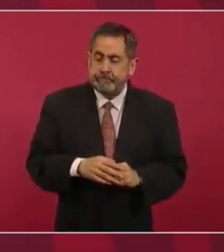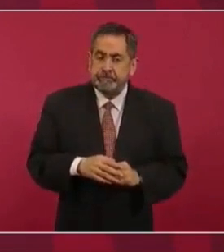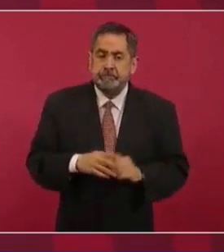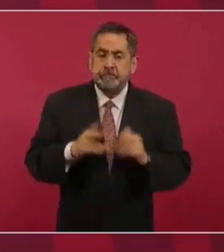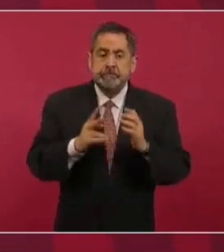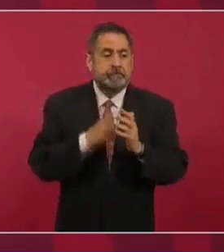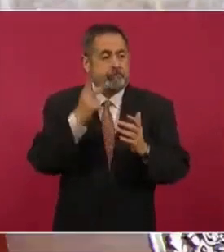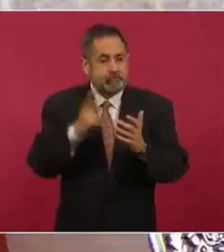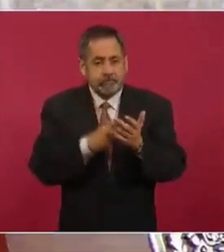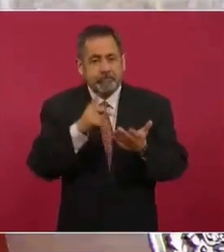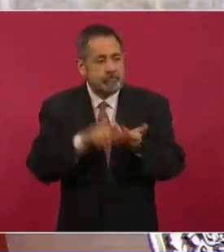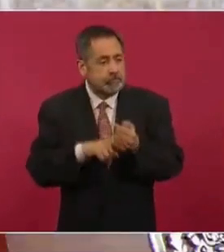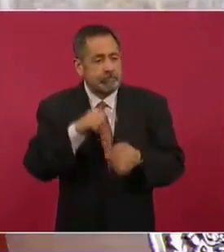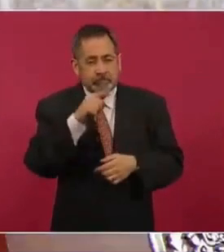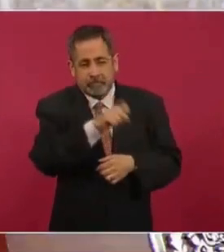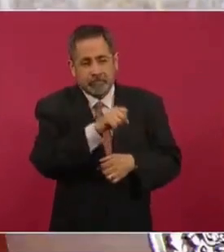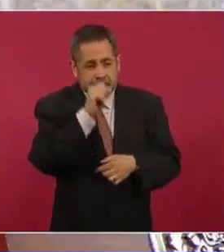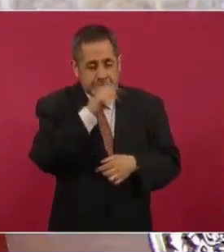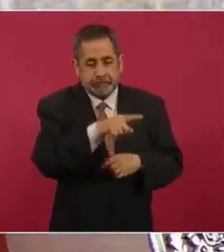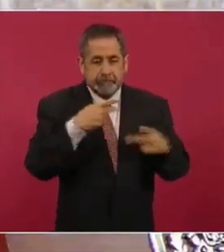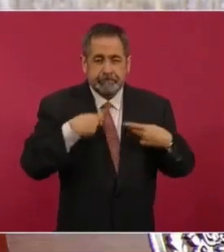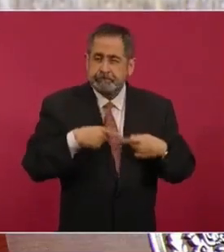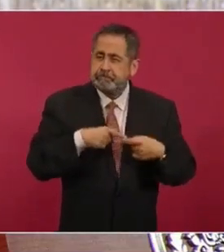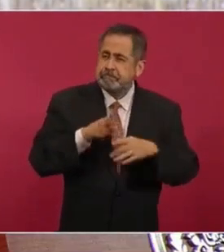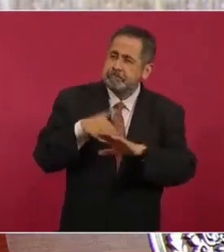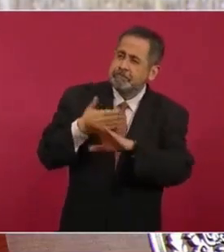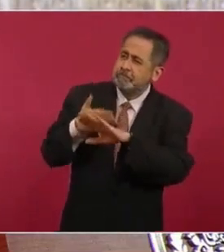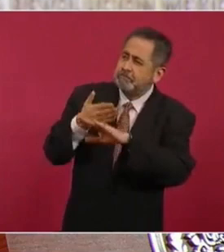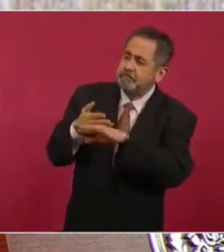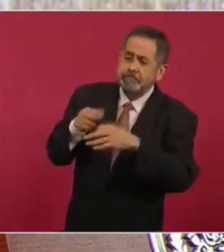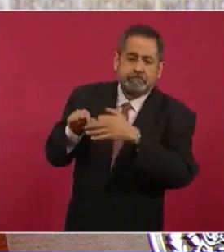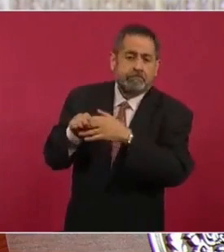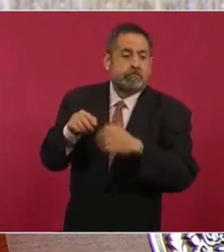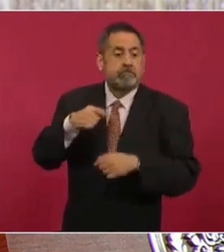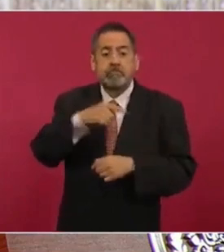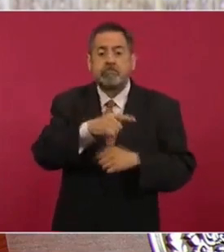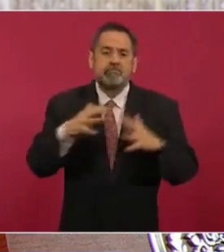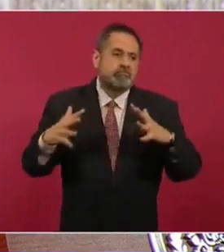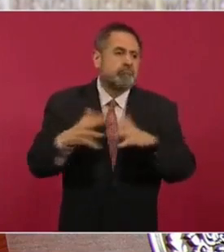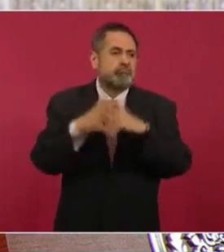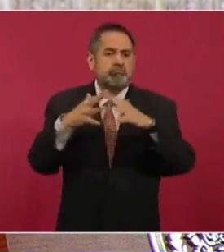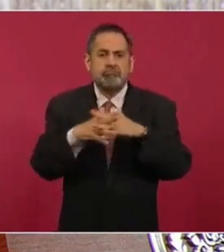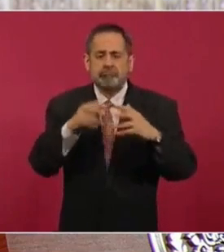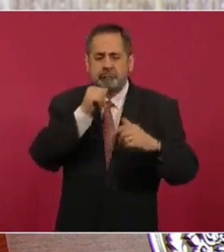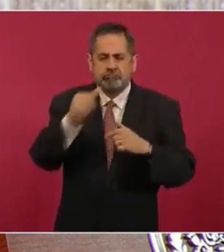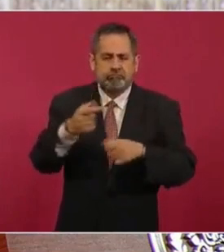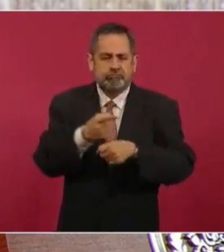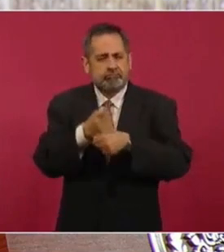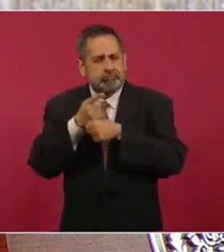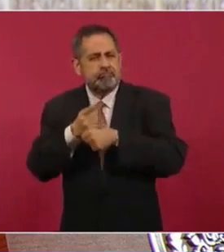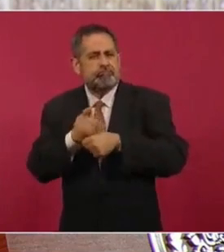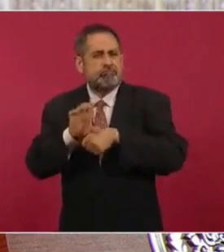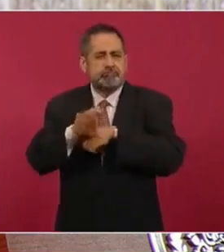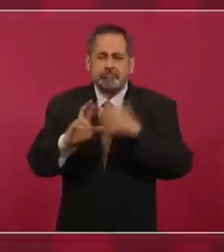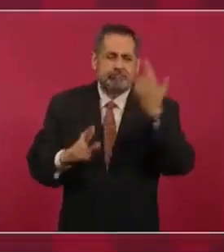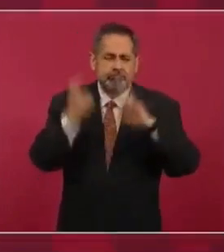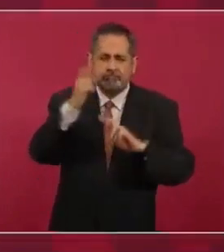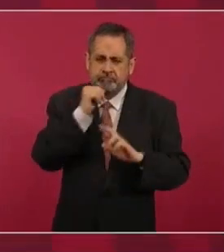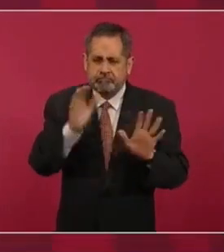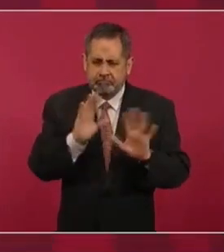son las bayonetas, no son los tanques, es